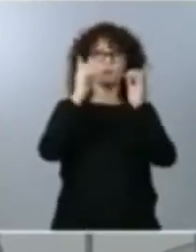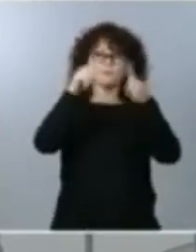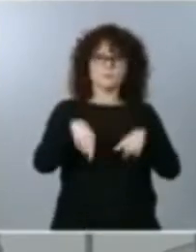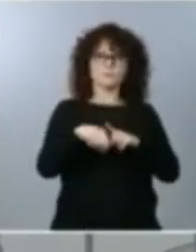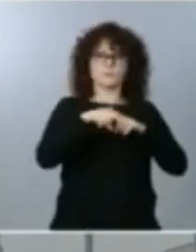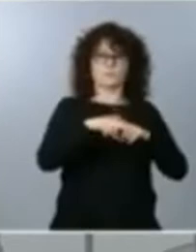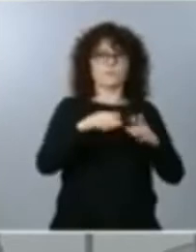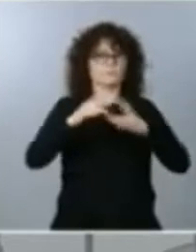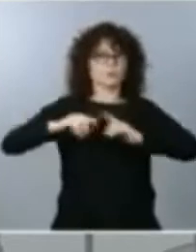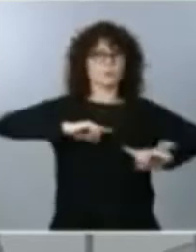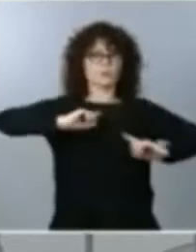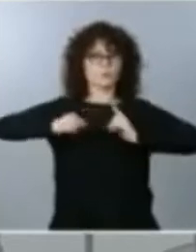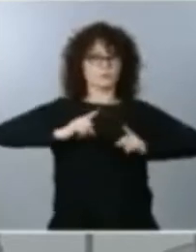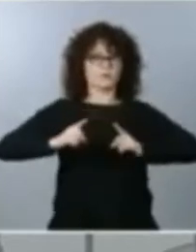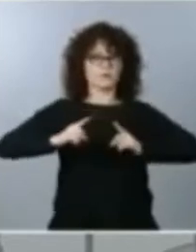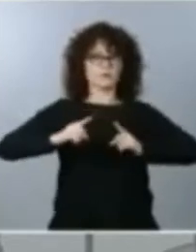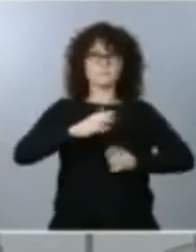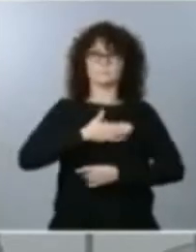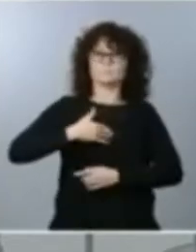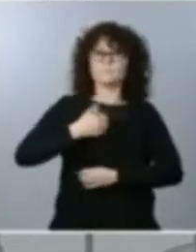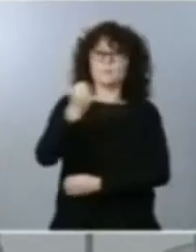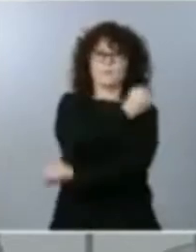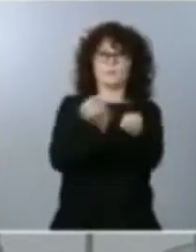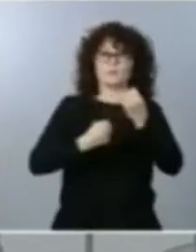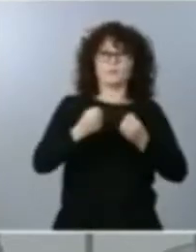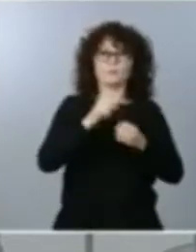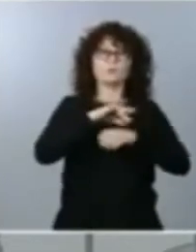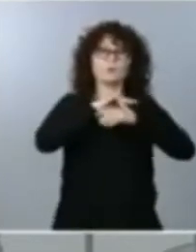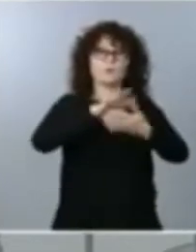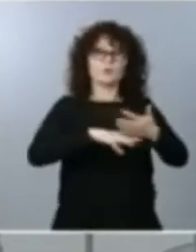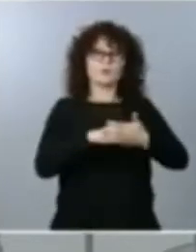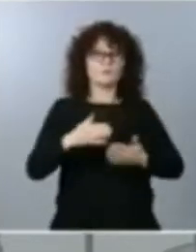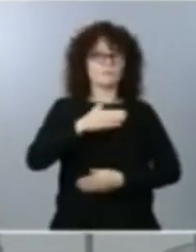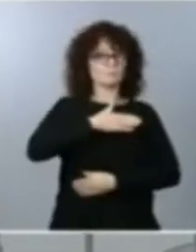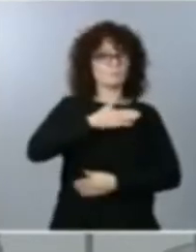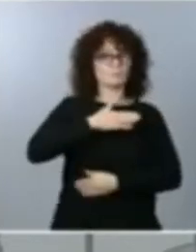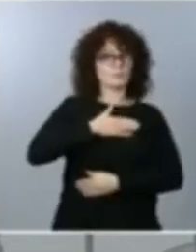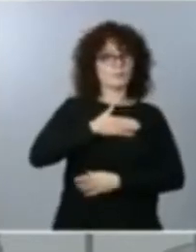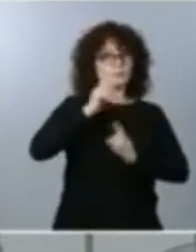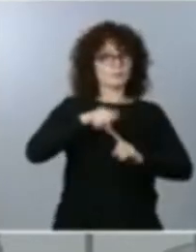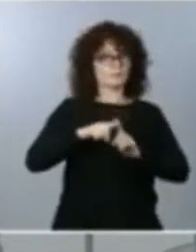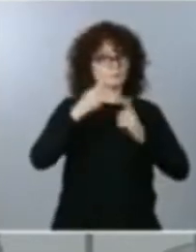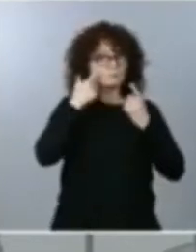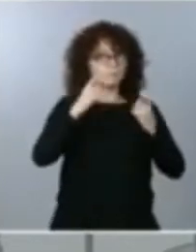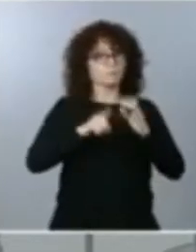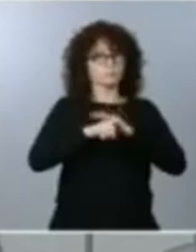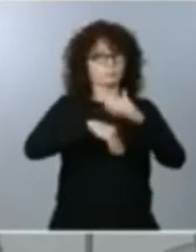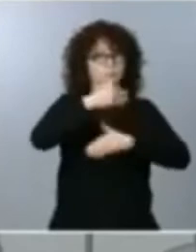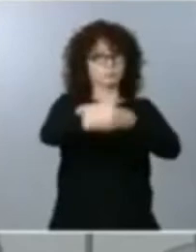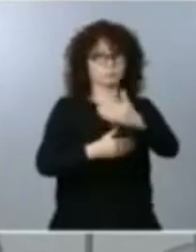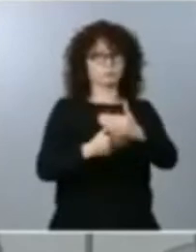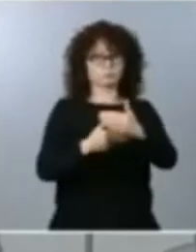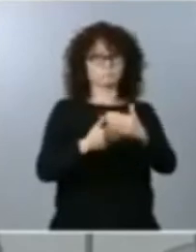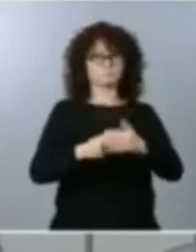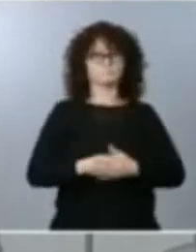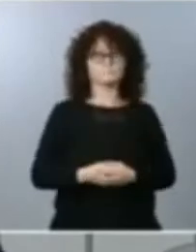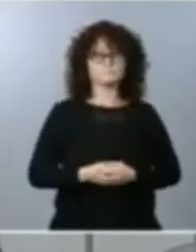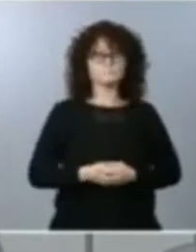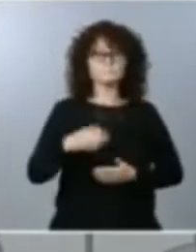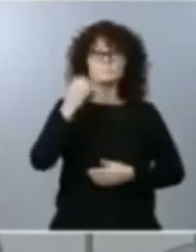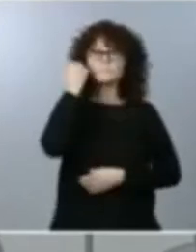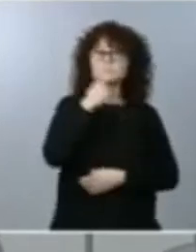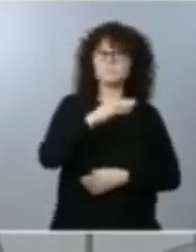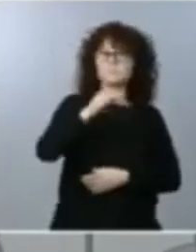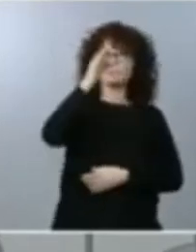mundo con una agenda propia, proactiva y también progresista. Este fin de semana ha